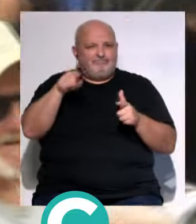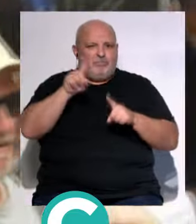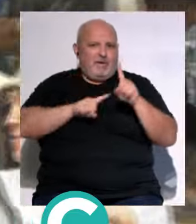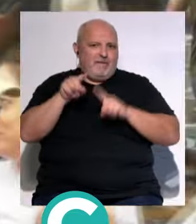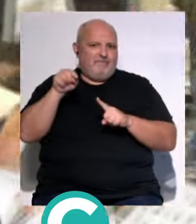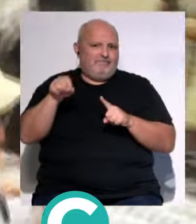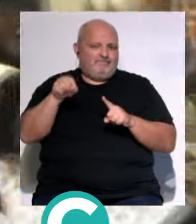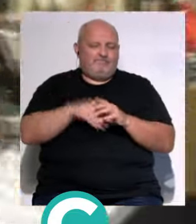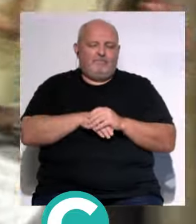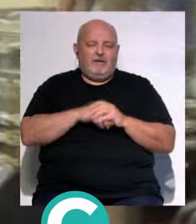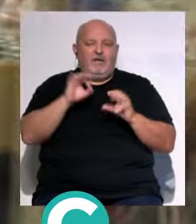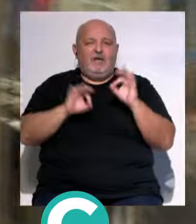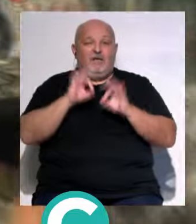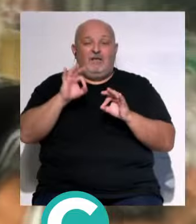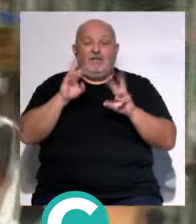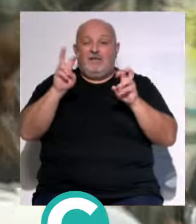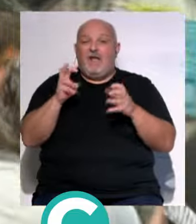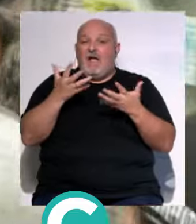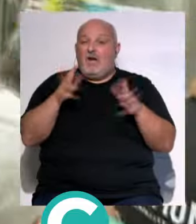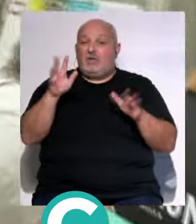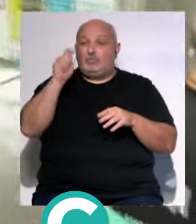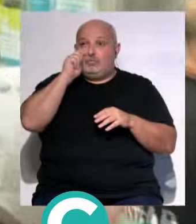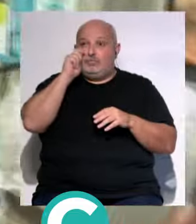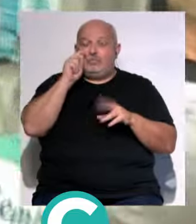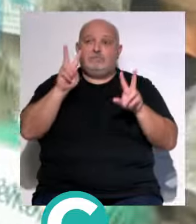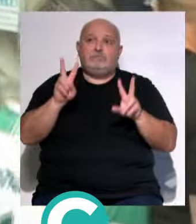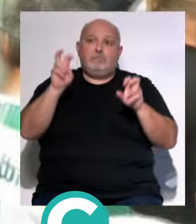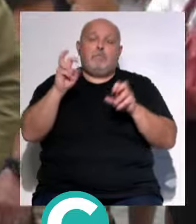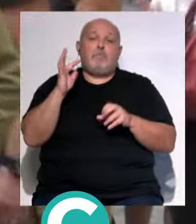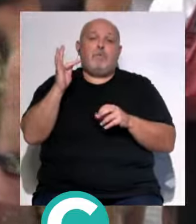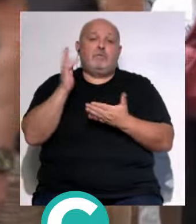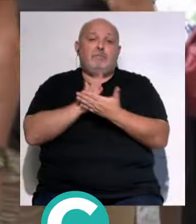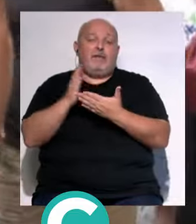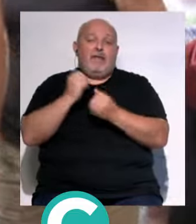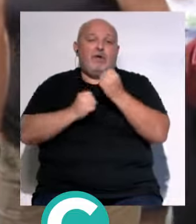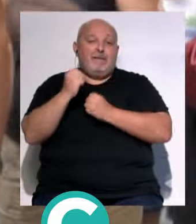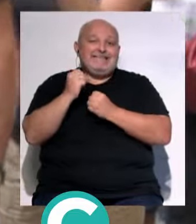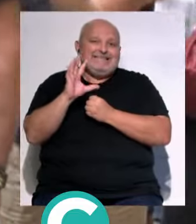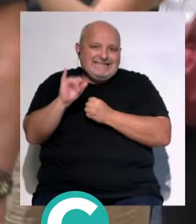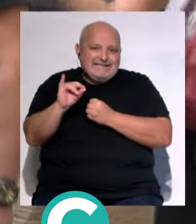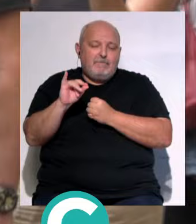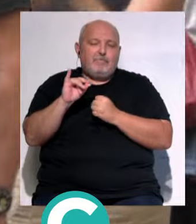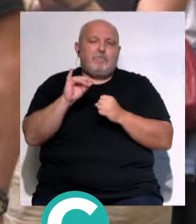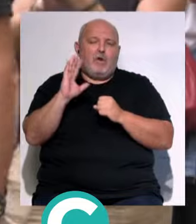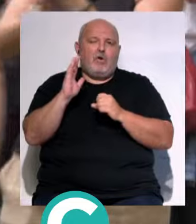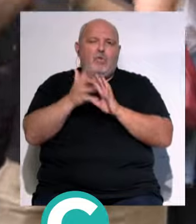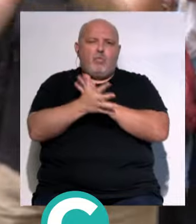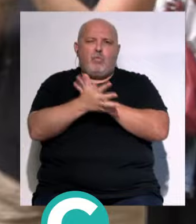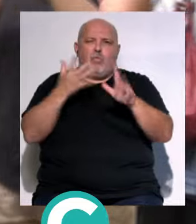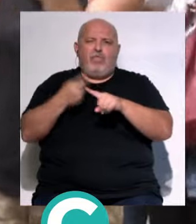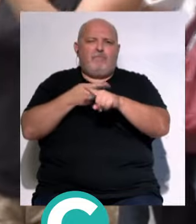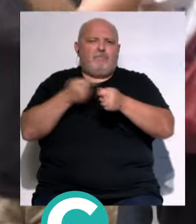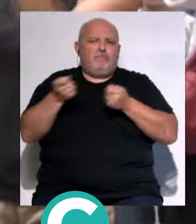ciudad. Los organizadores destacaron que aunque el turismo... ...tiene un impacto positivo en la economía local... ...su crecimiento acelerado y